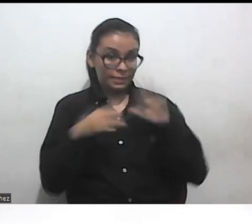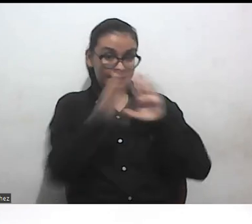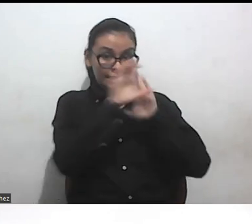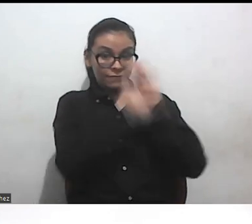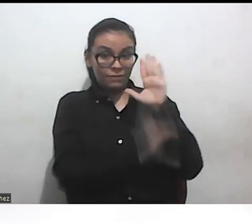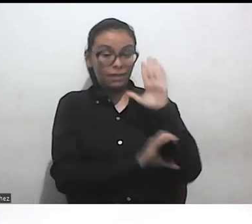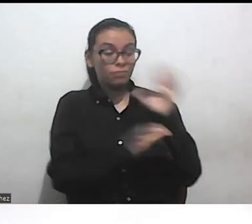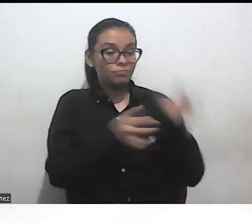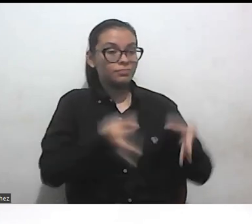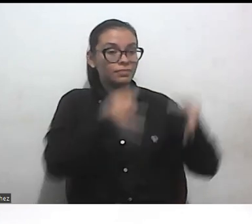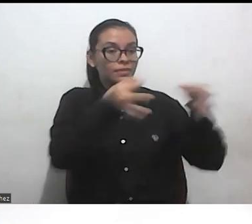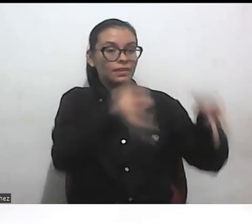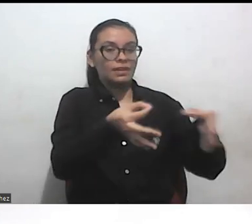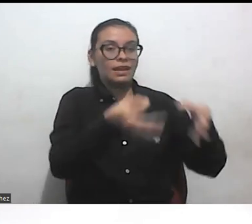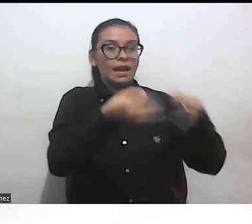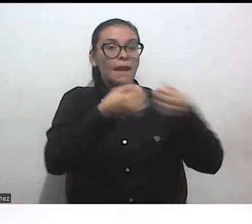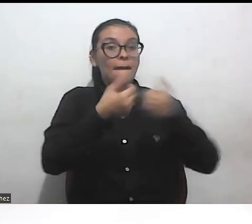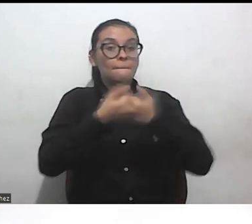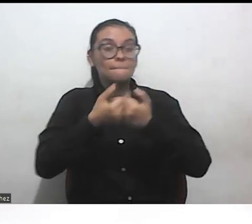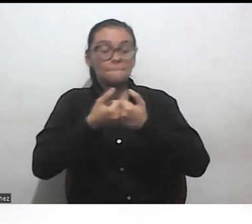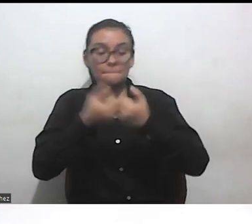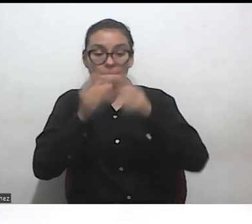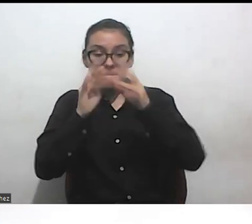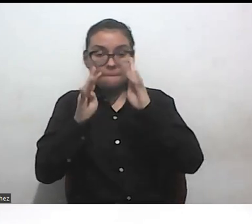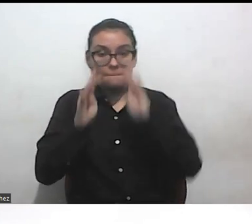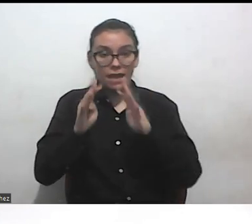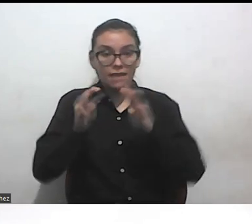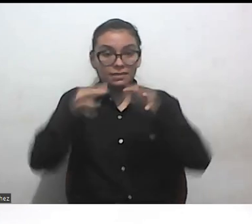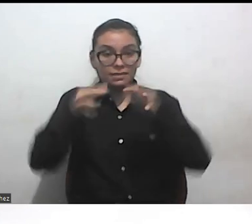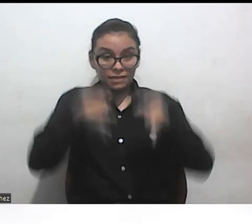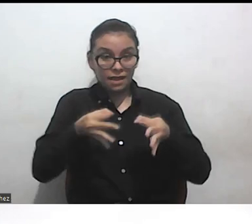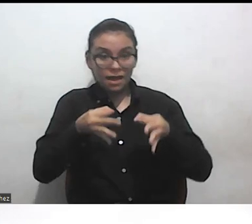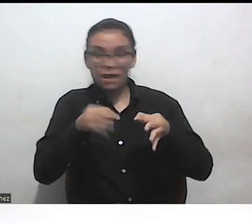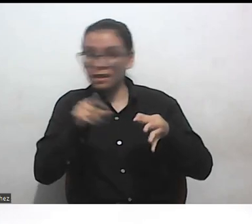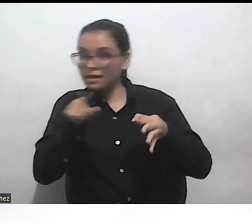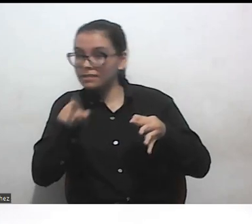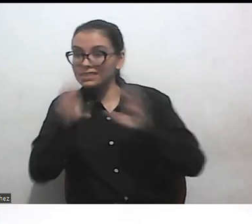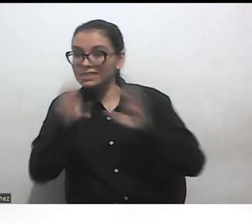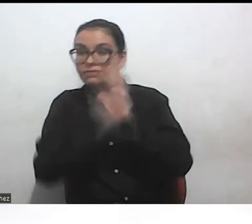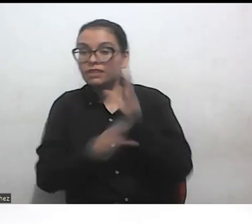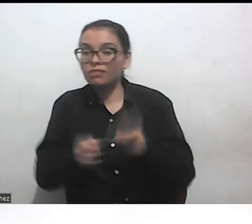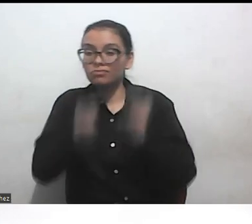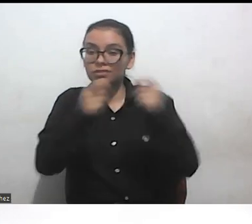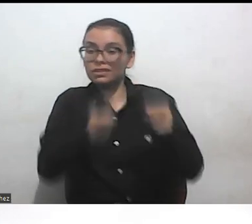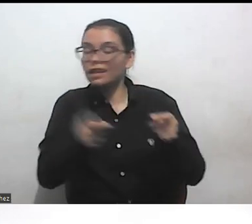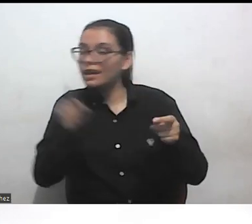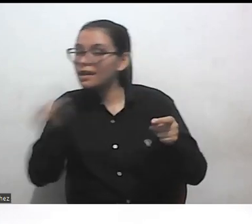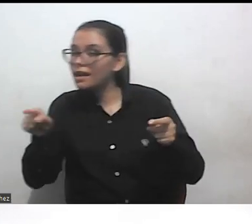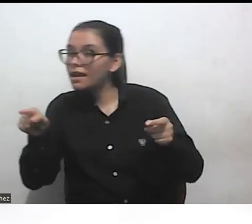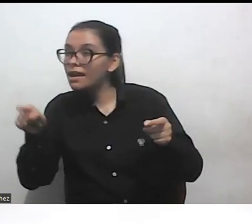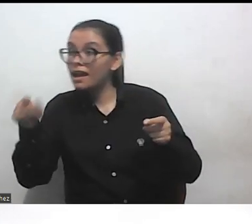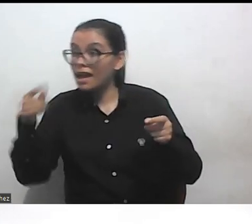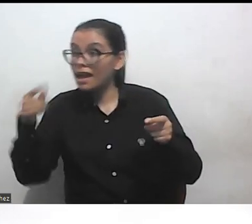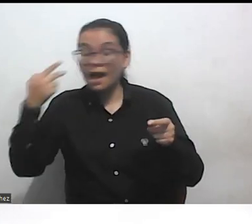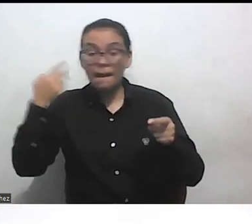certificados de matrimonio a gente que no fuera trabajadora sexual no fuera afro y no tuviera discapacidad